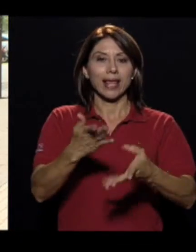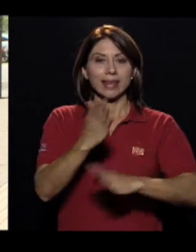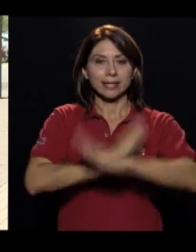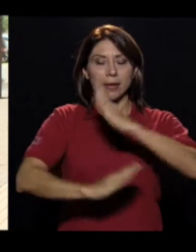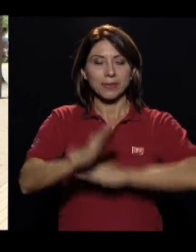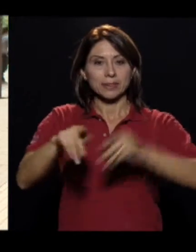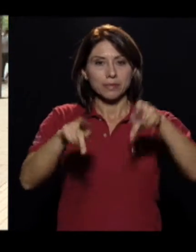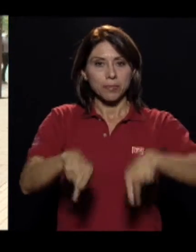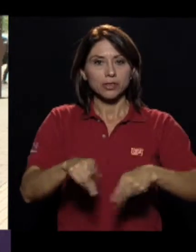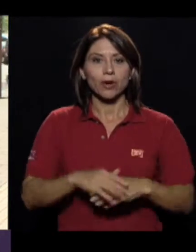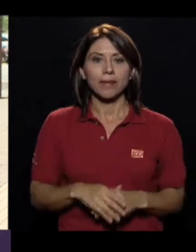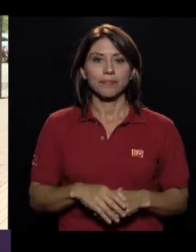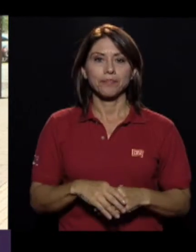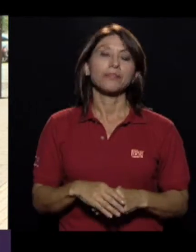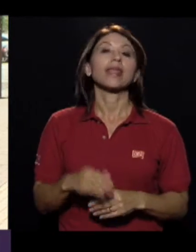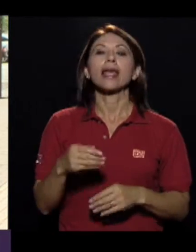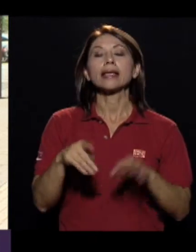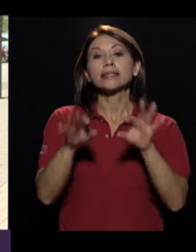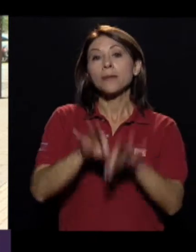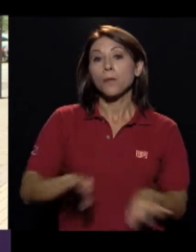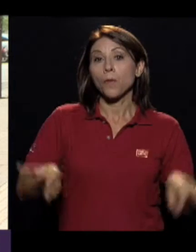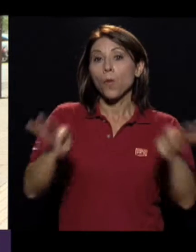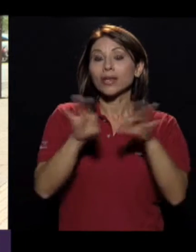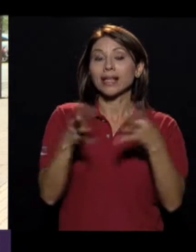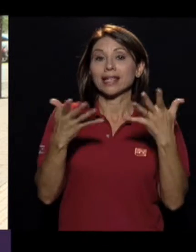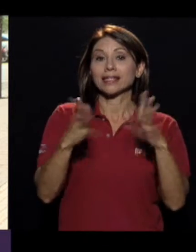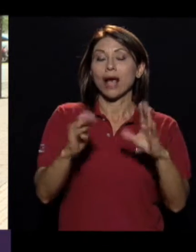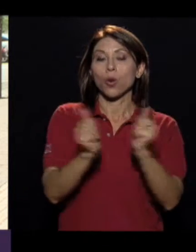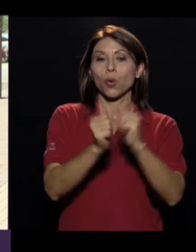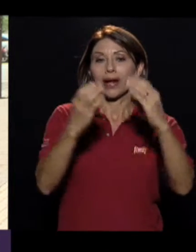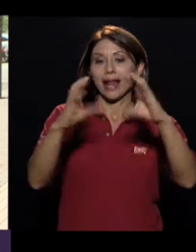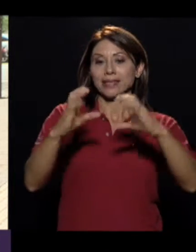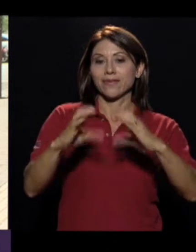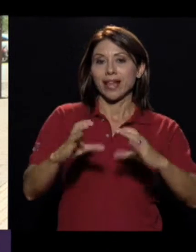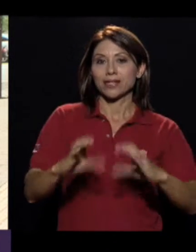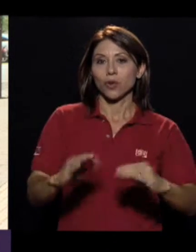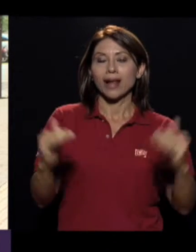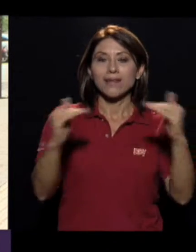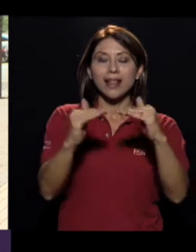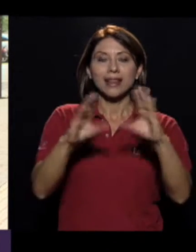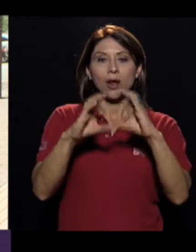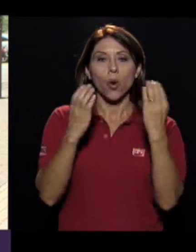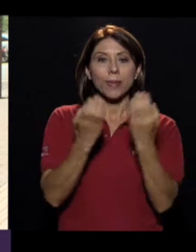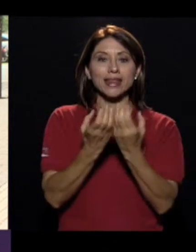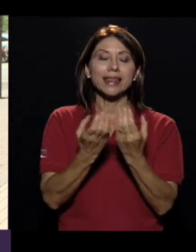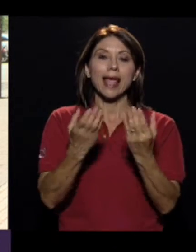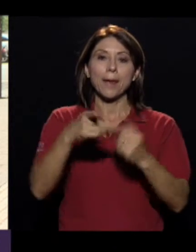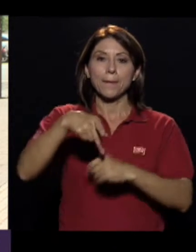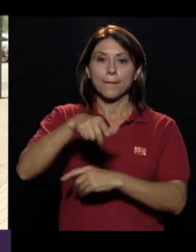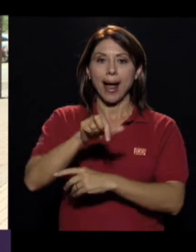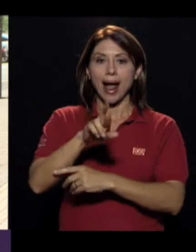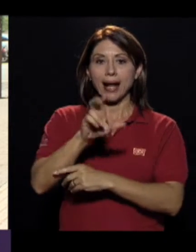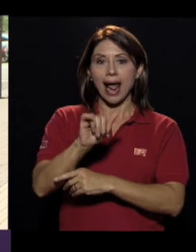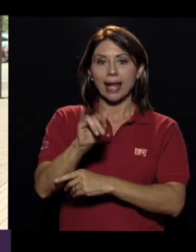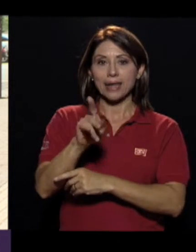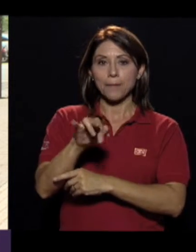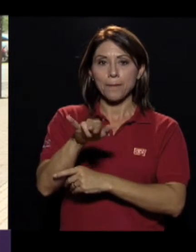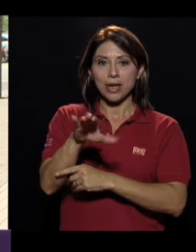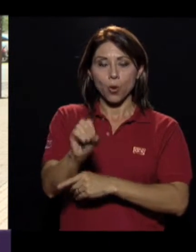Entonces es importante también que con la clasificación a nivel del Comité Paralímpico Internacional y los Juegos